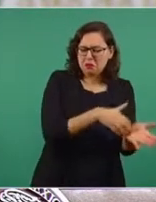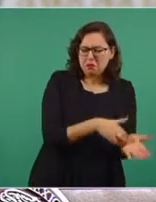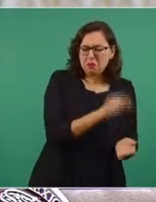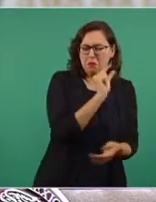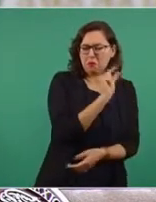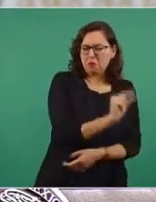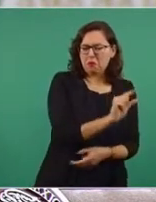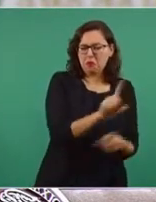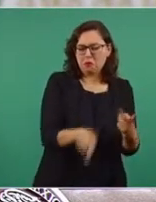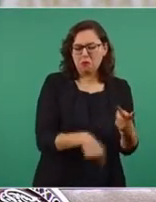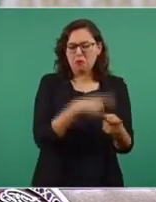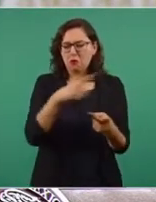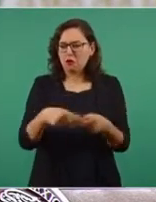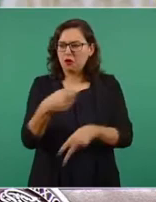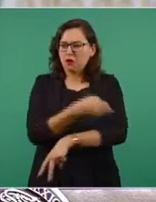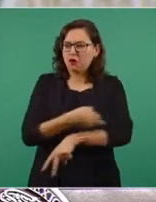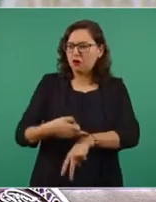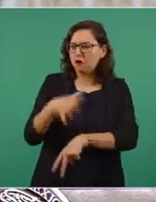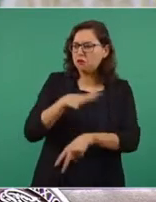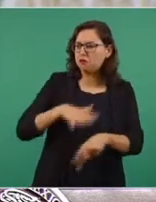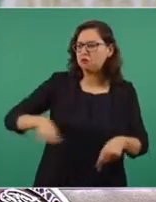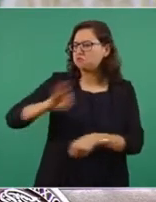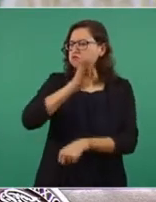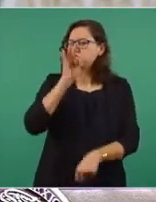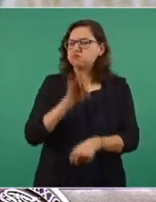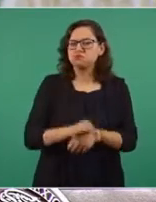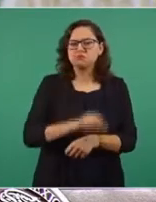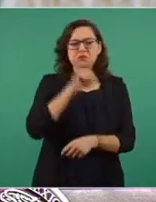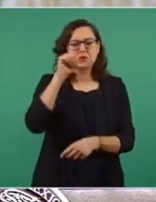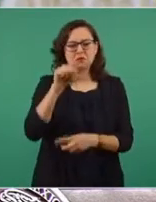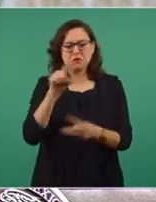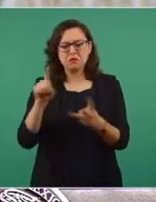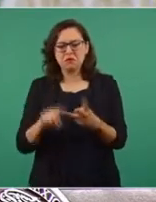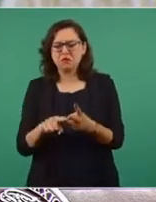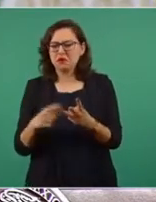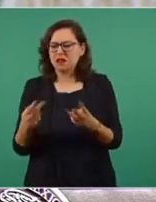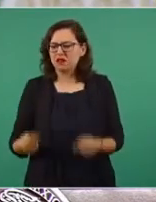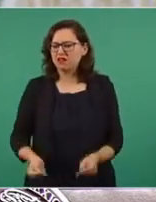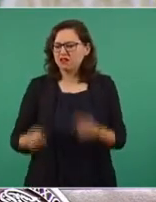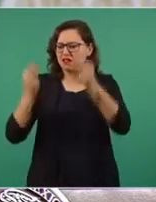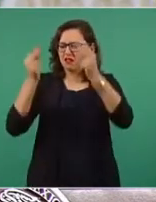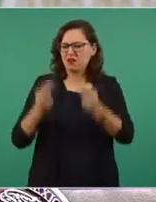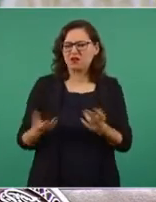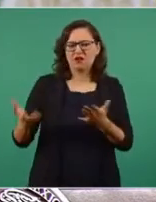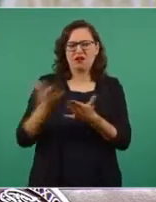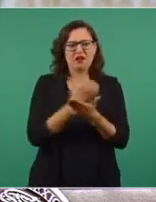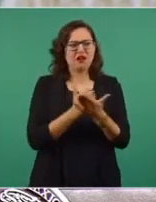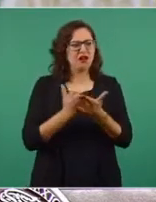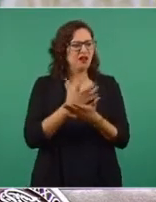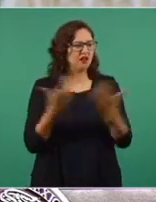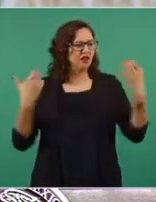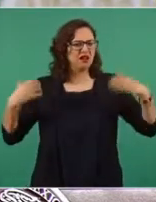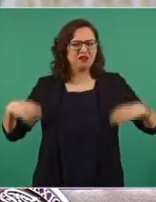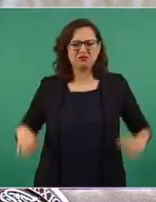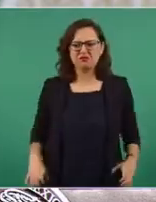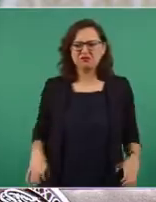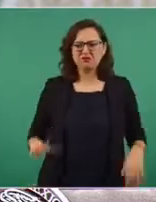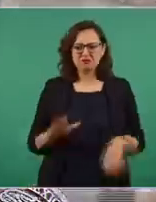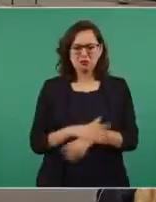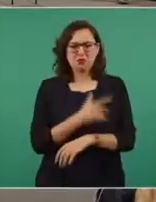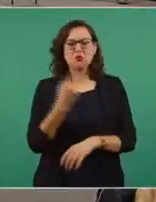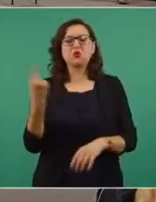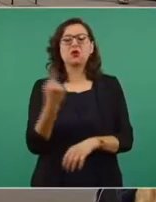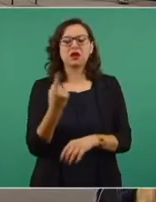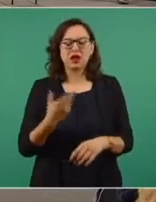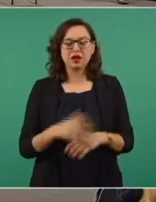concentración en pocas manos y enormes negocios. ¿Por qué ocurría esto? Entre otras cosas, porque México no